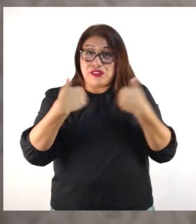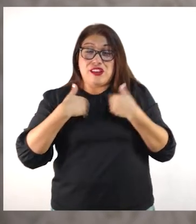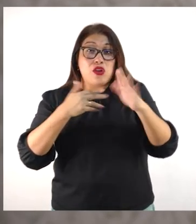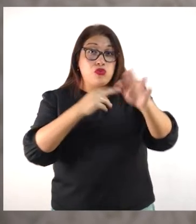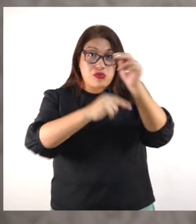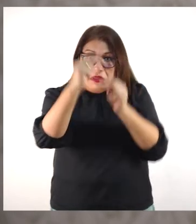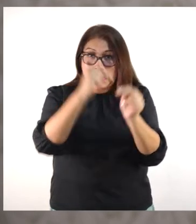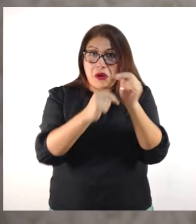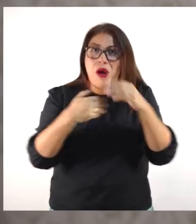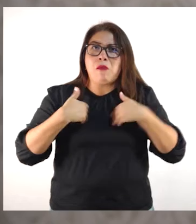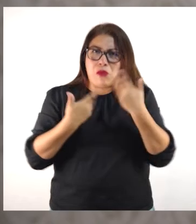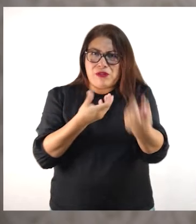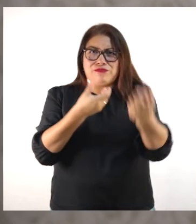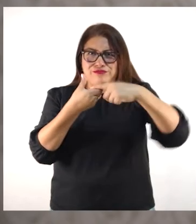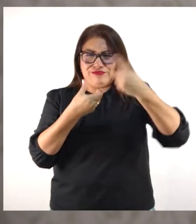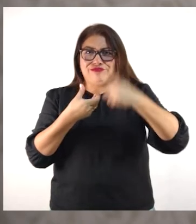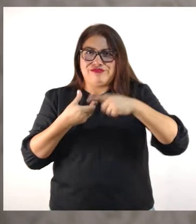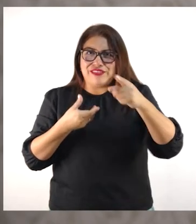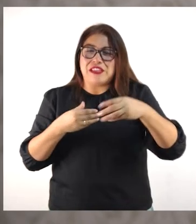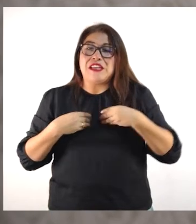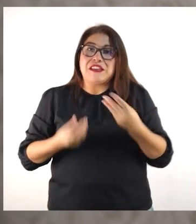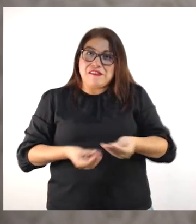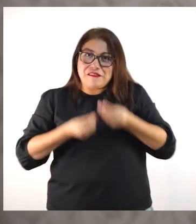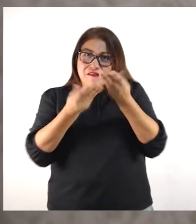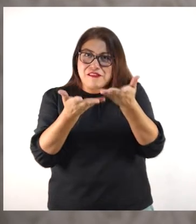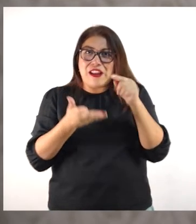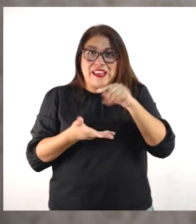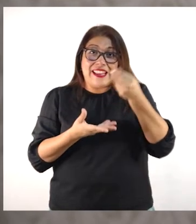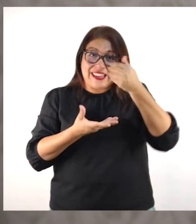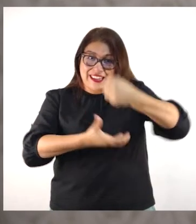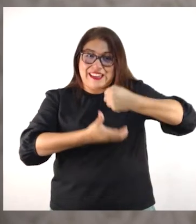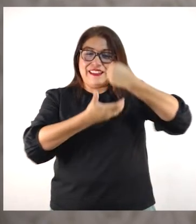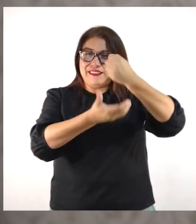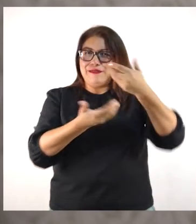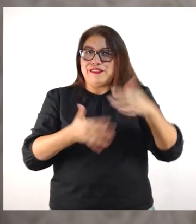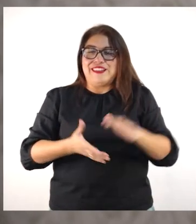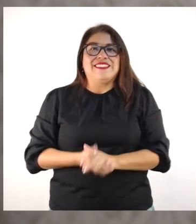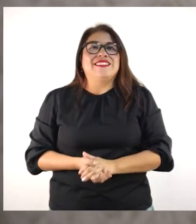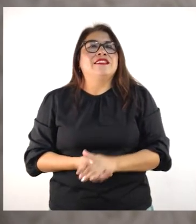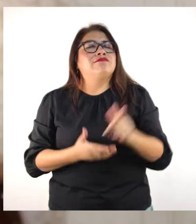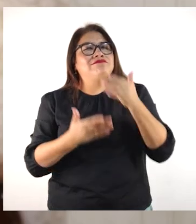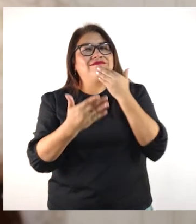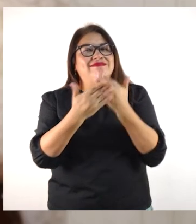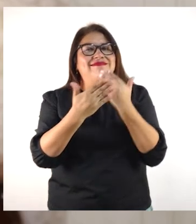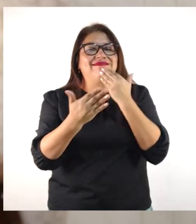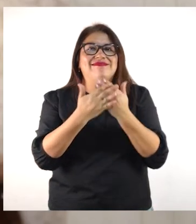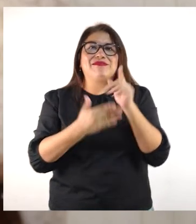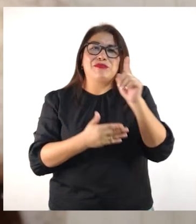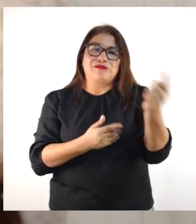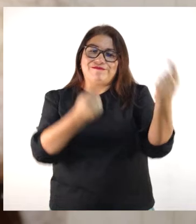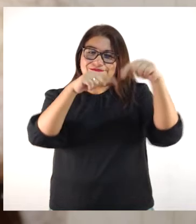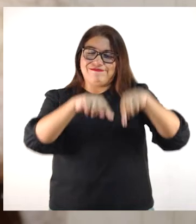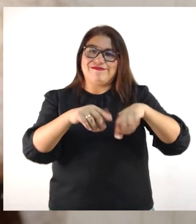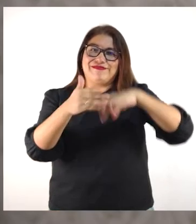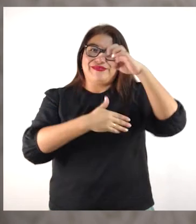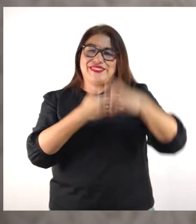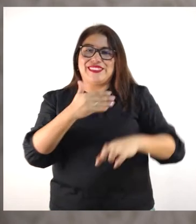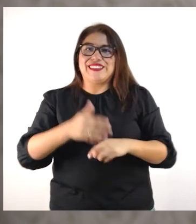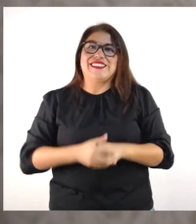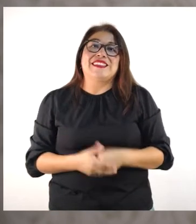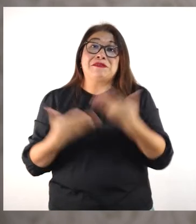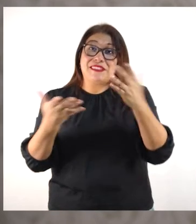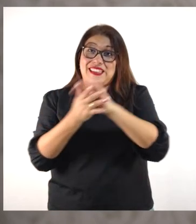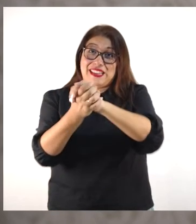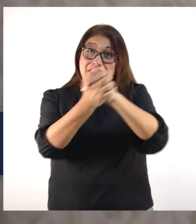algún emprendimiento puedan inscribirse y recibir este Capital Semilla. Doctora, le agradezco por su presencia en el